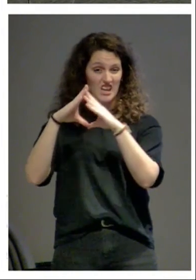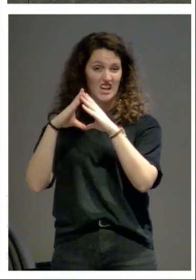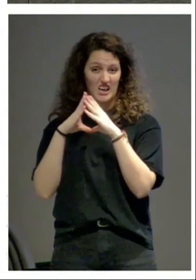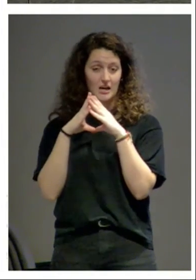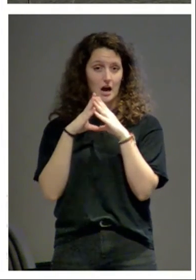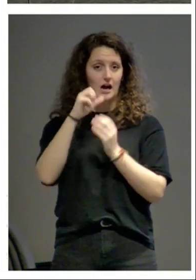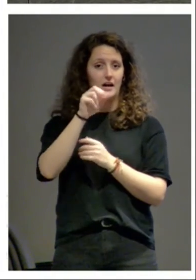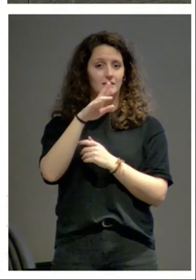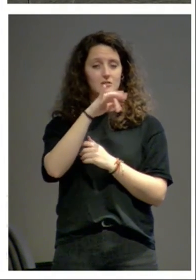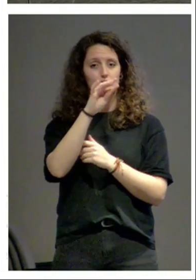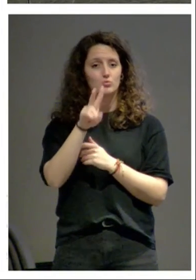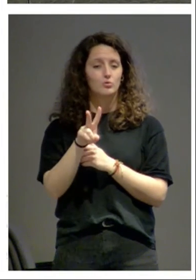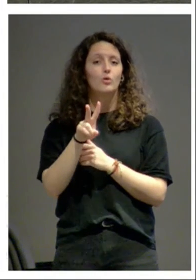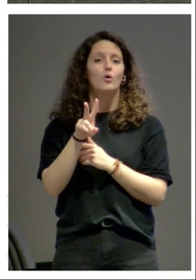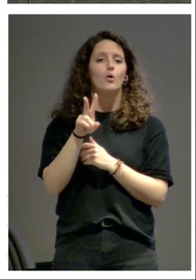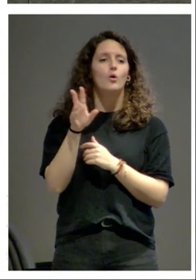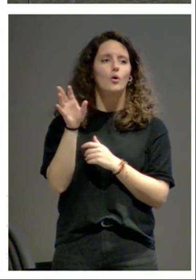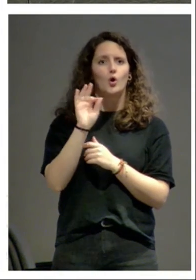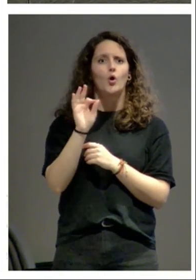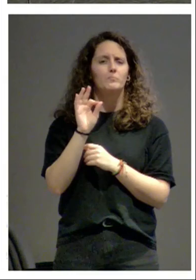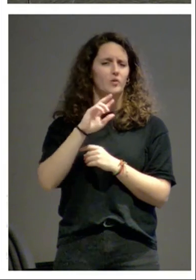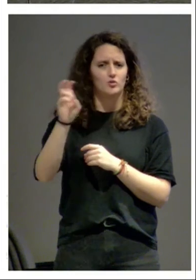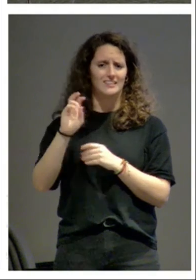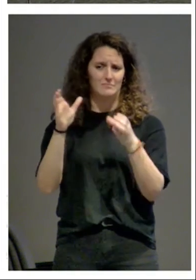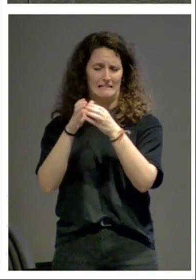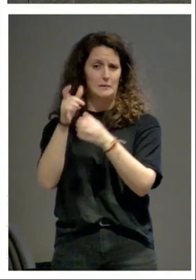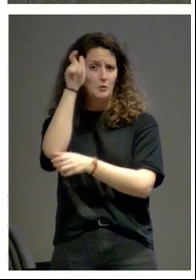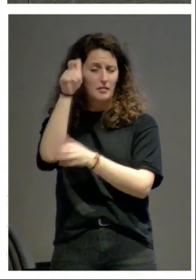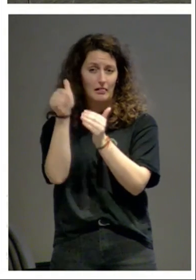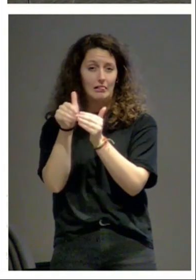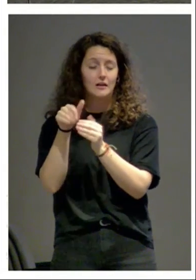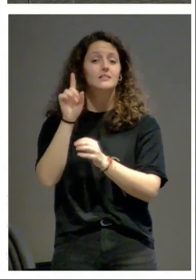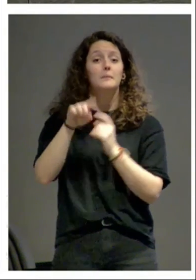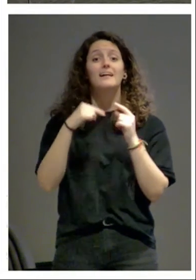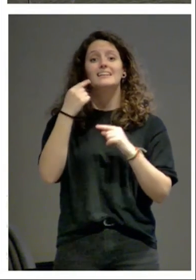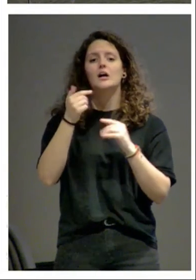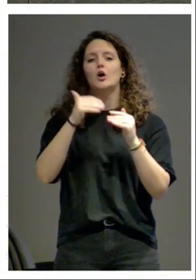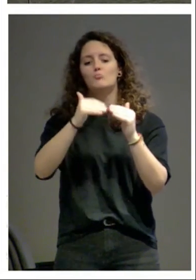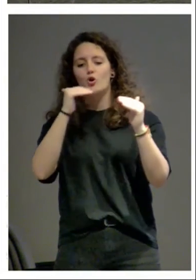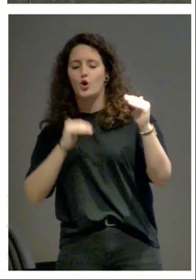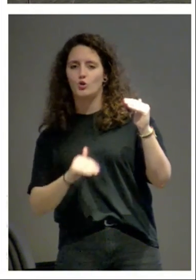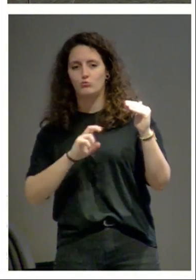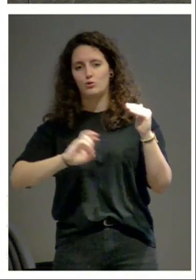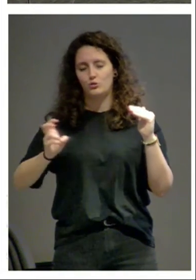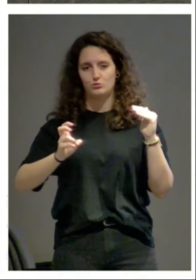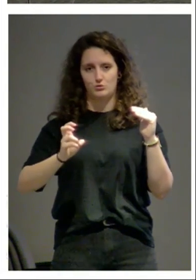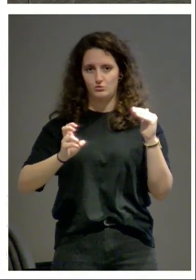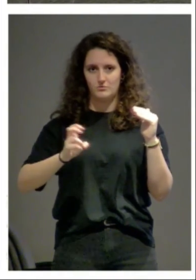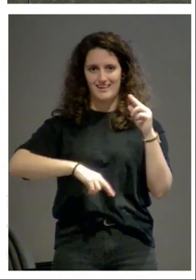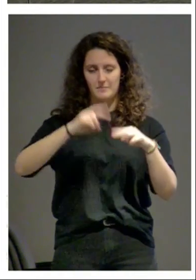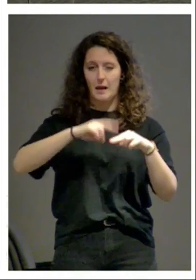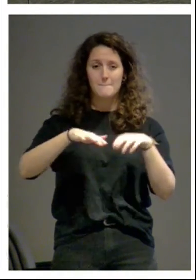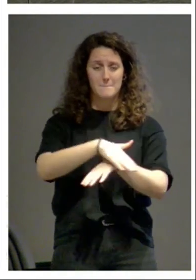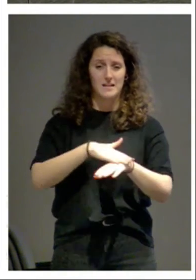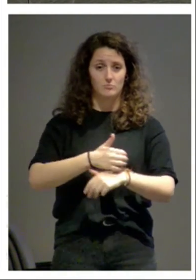Aristu o de otras que son iglesias de poblaciones muy pequeñas todavía había otro nivel de construcción más elemental